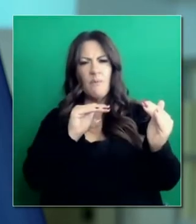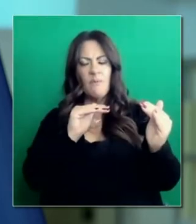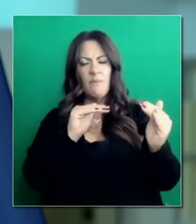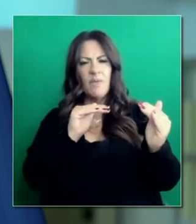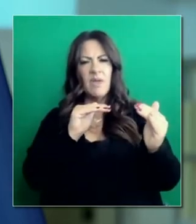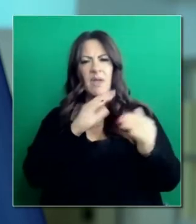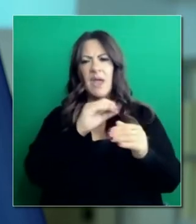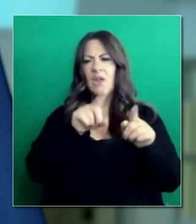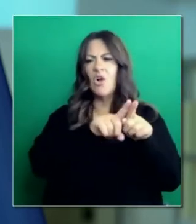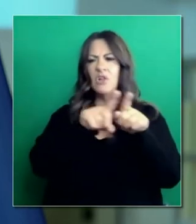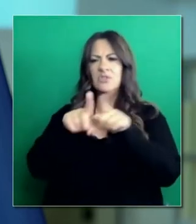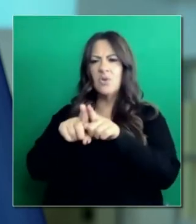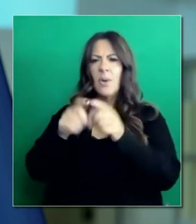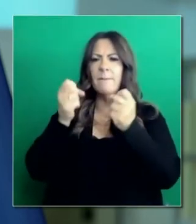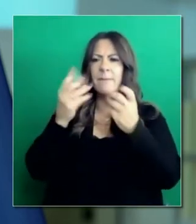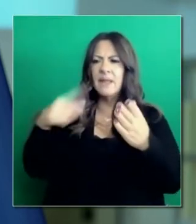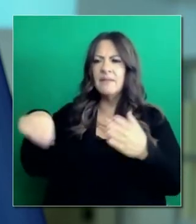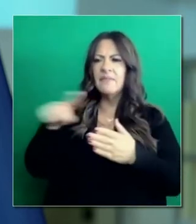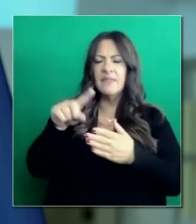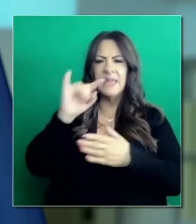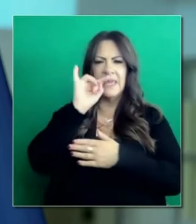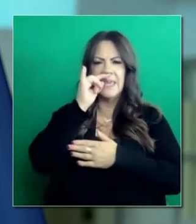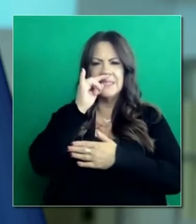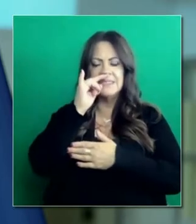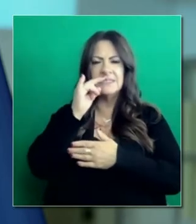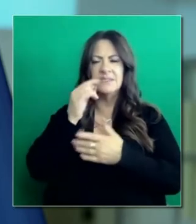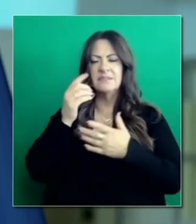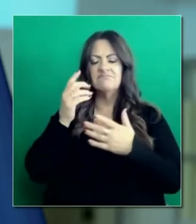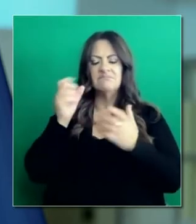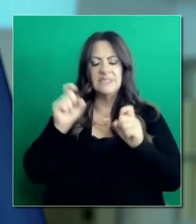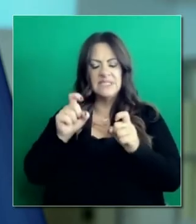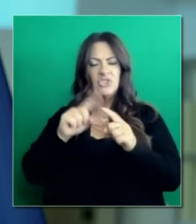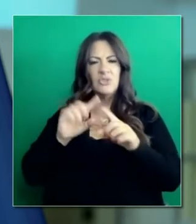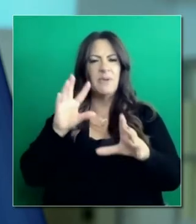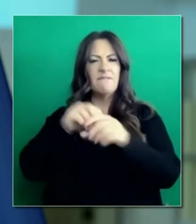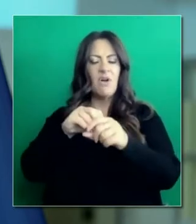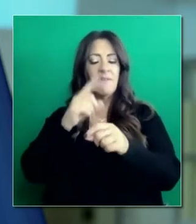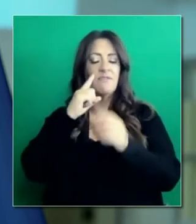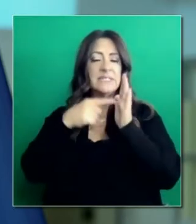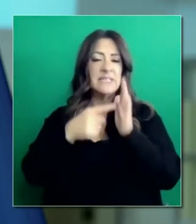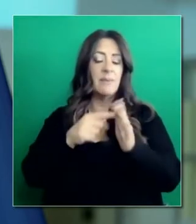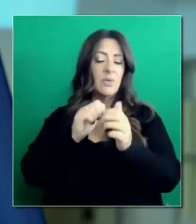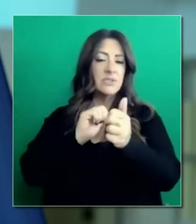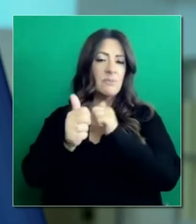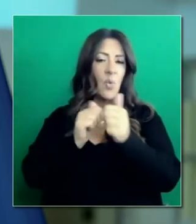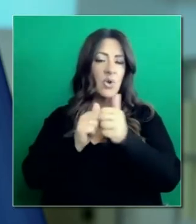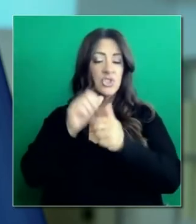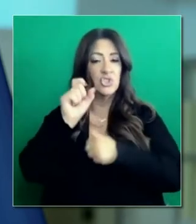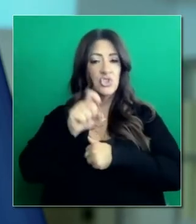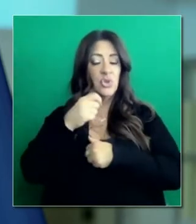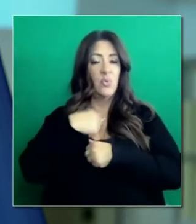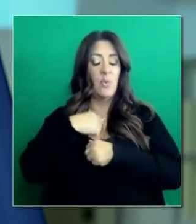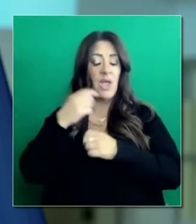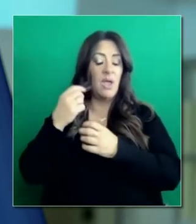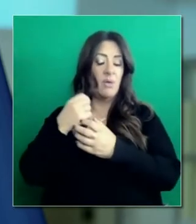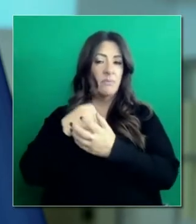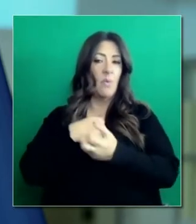los que quieren ir y ver a sus hijos y hacer actividades como deportes competitivos. Nosotros retrasamos eso